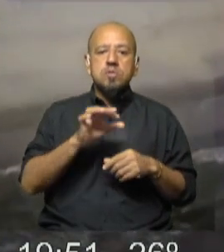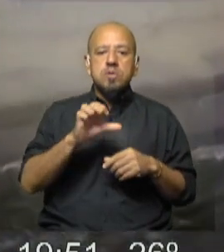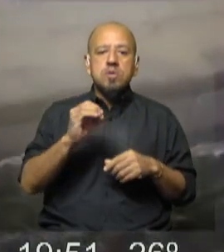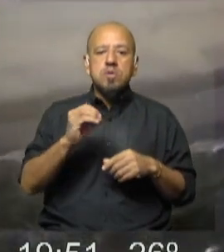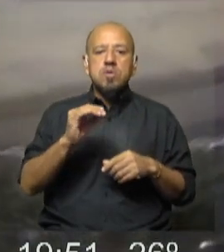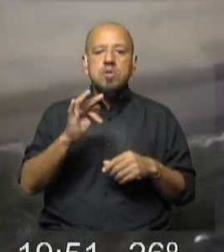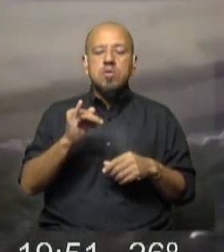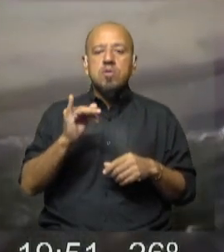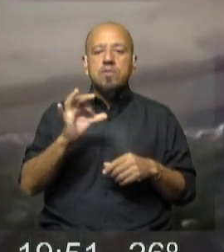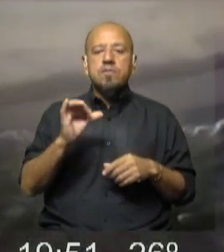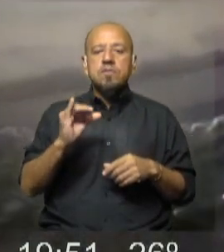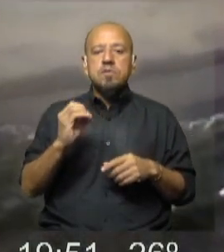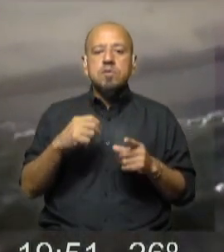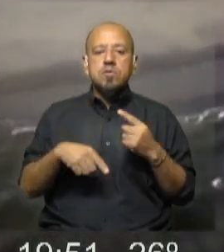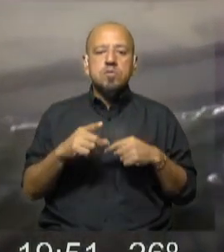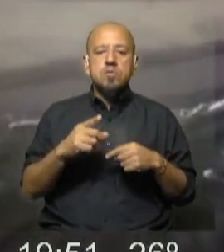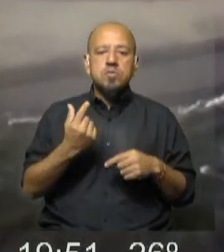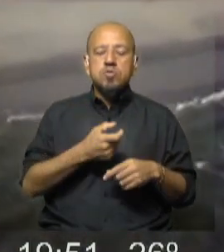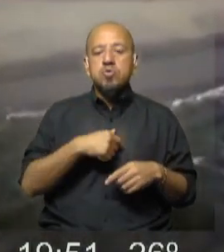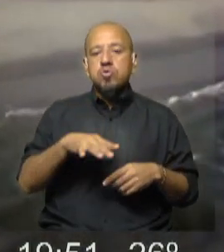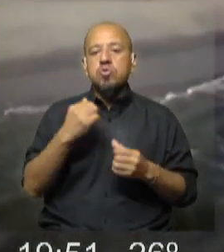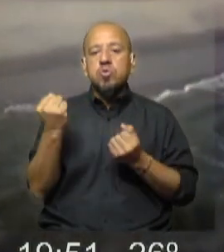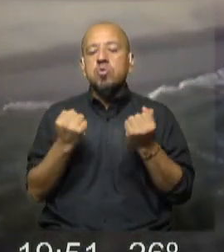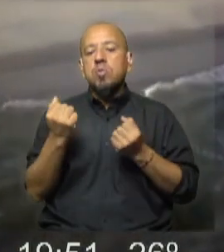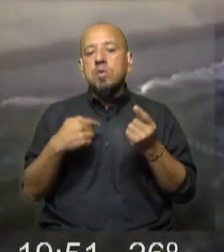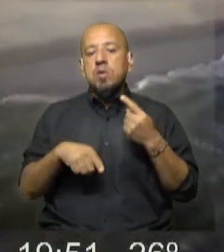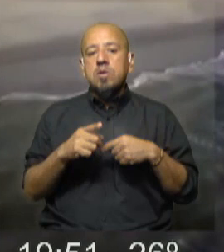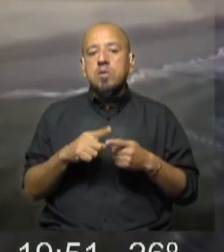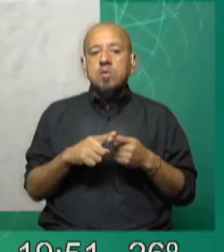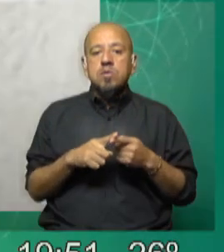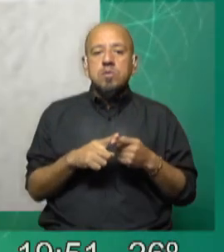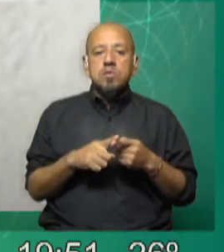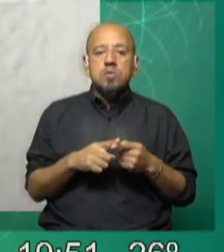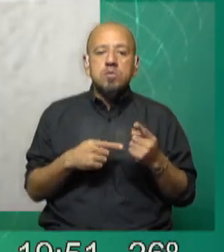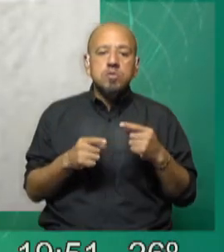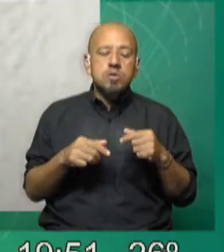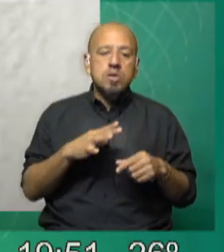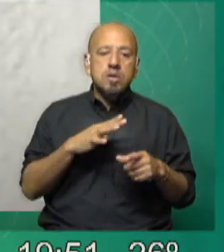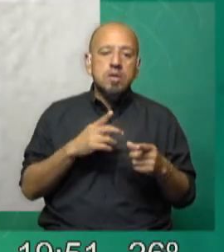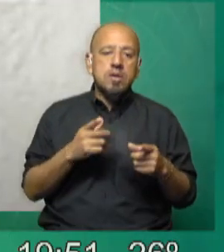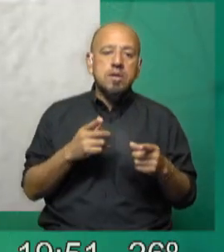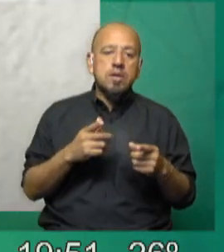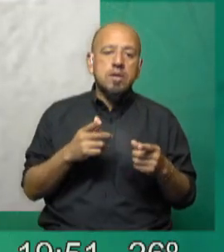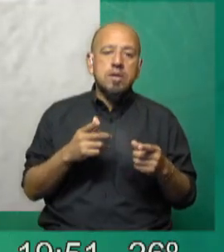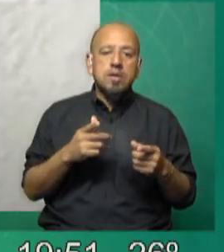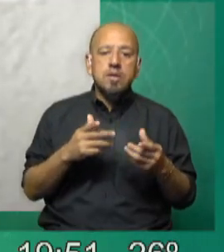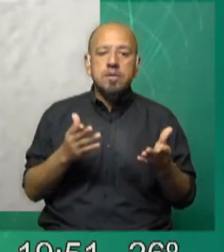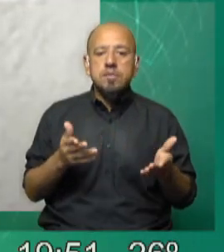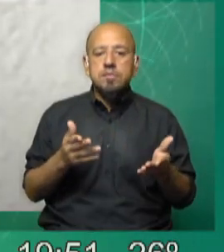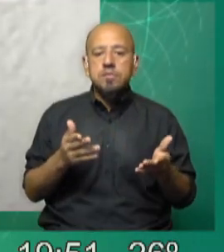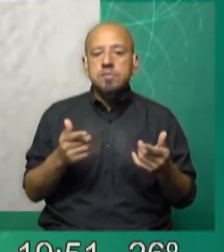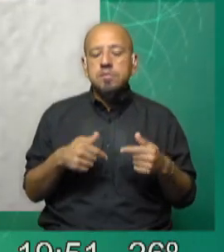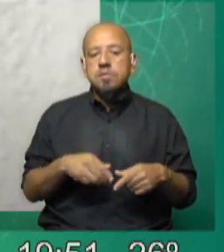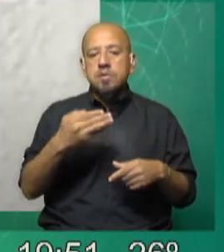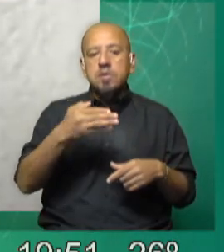ambientales y socioeconómicos que tienen los ecosistemas marino-costeros. En realidad, lo que significa es tratar de mantener